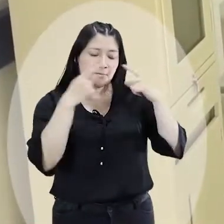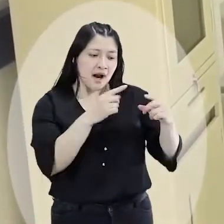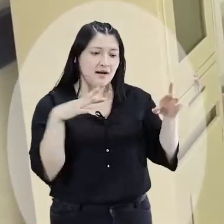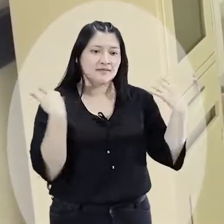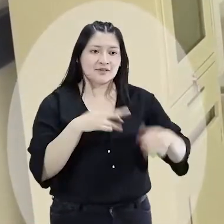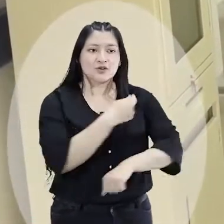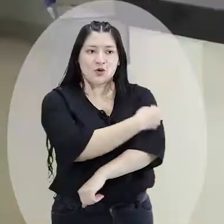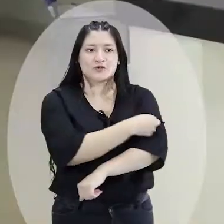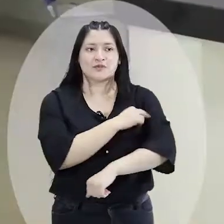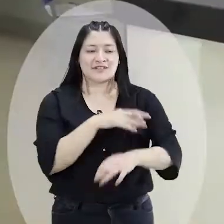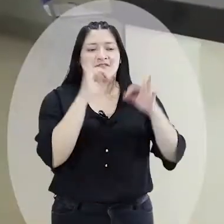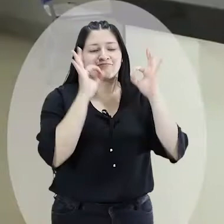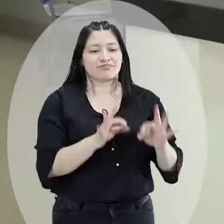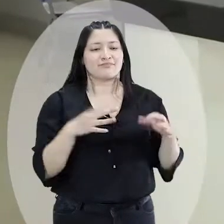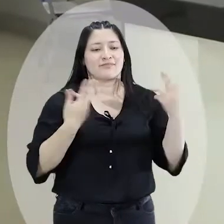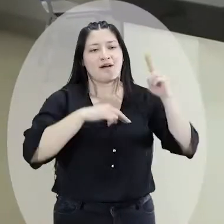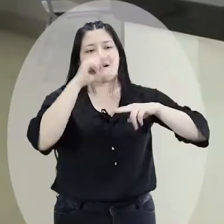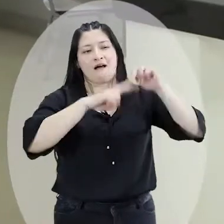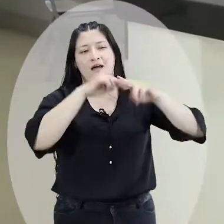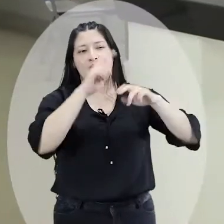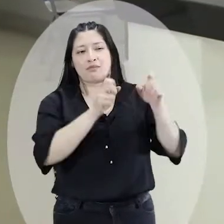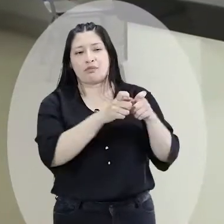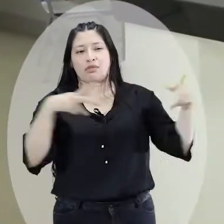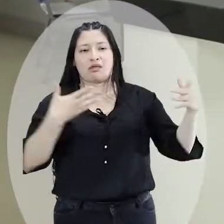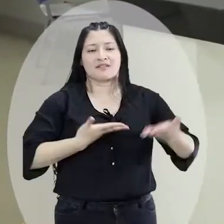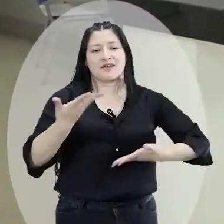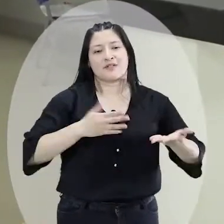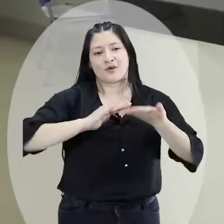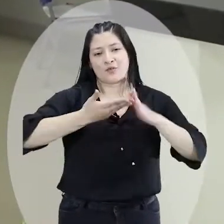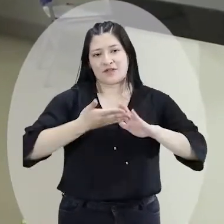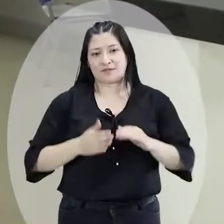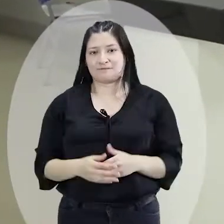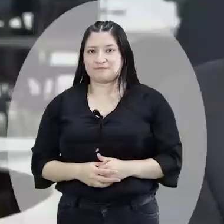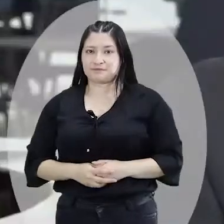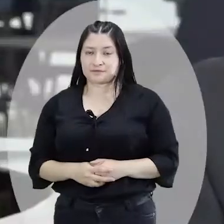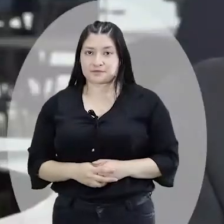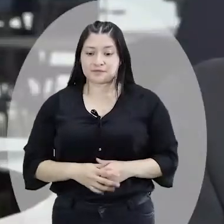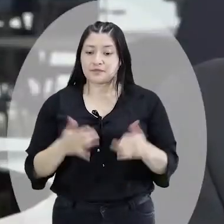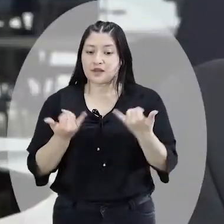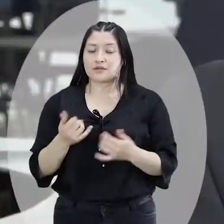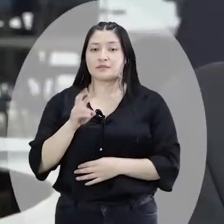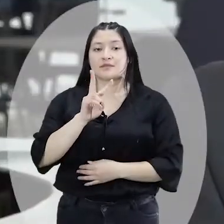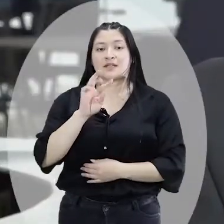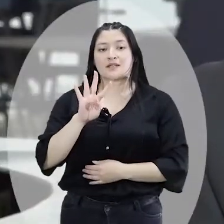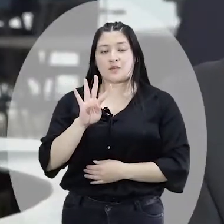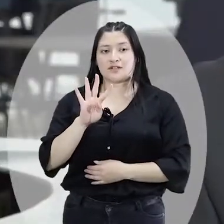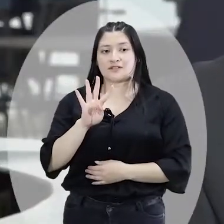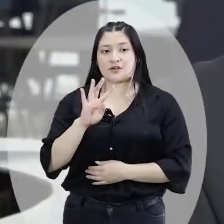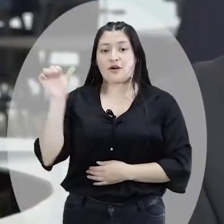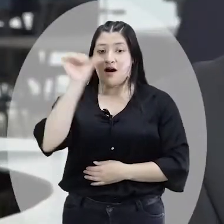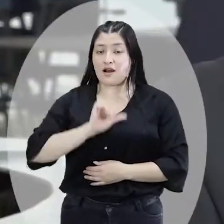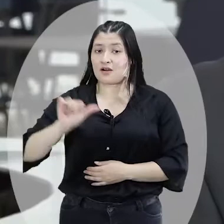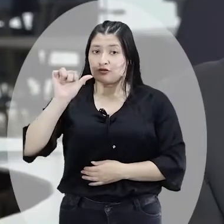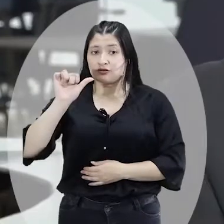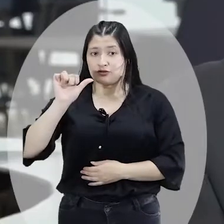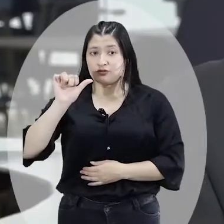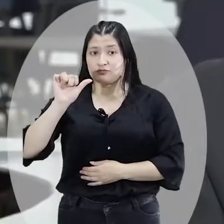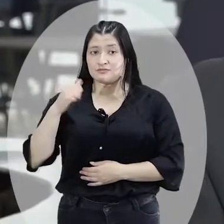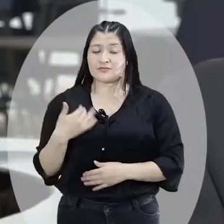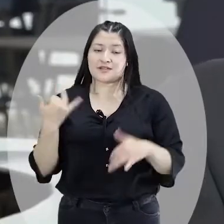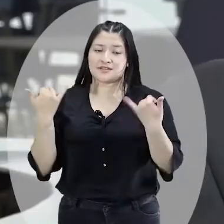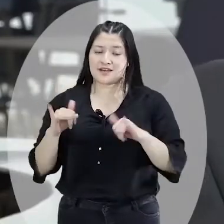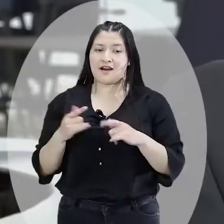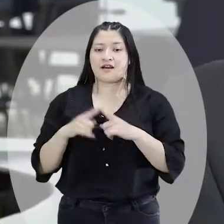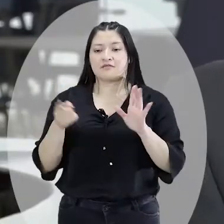Se ha logrado finalmente esta gran obra para el servicio a la comunidad. El día 24 de agosto